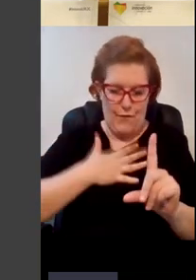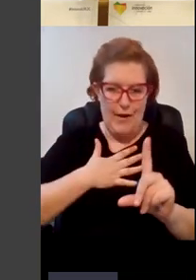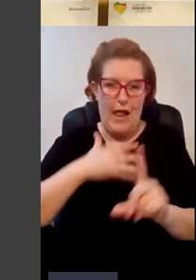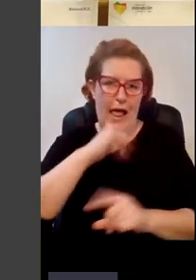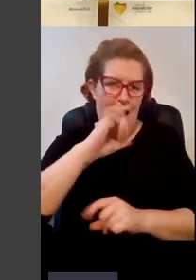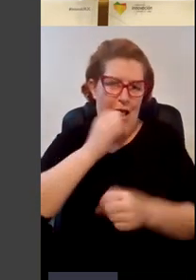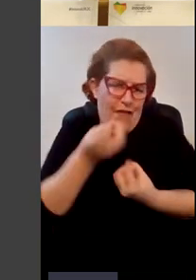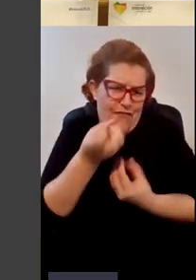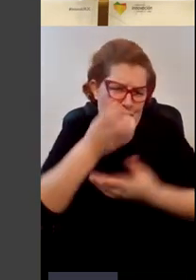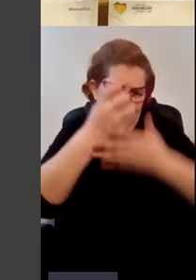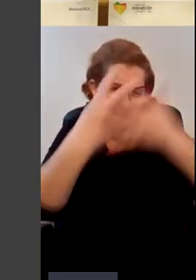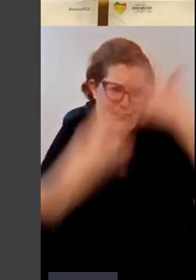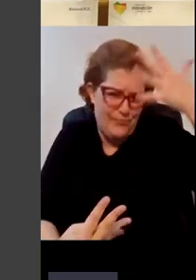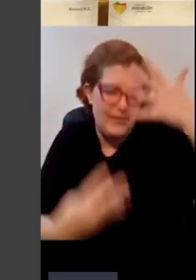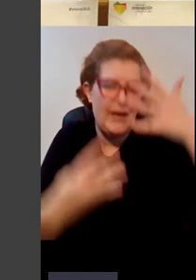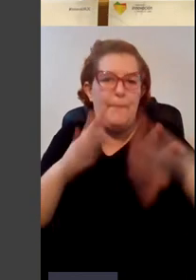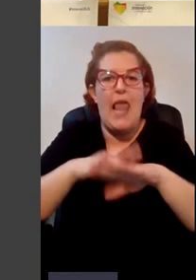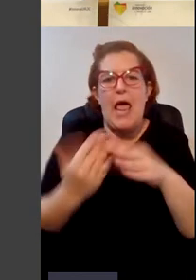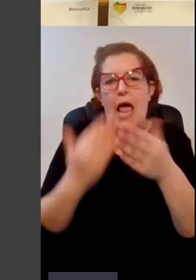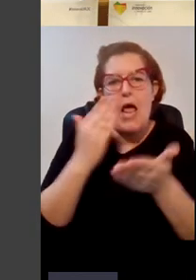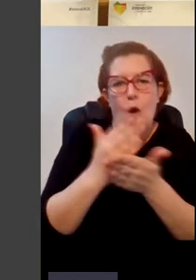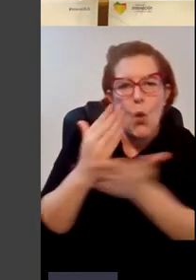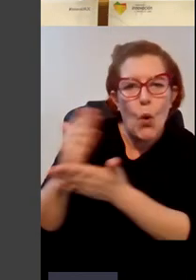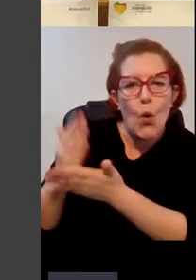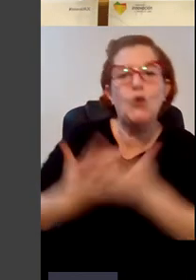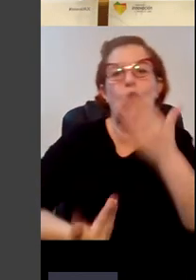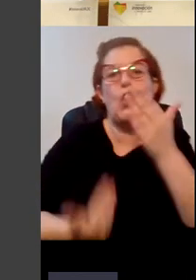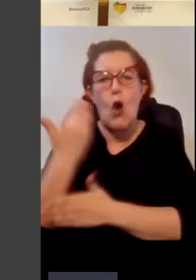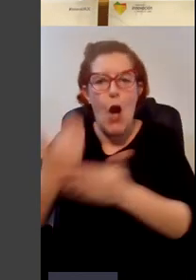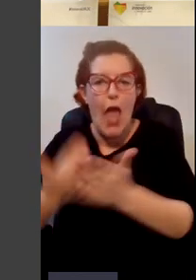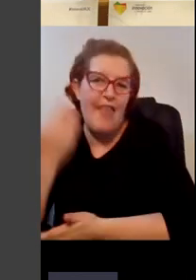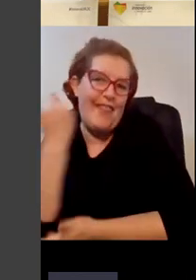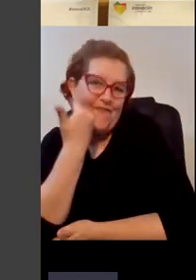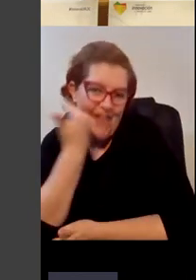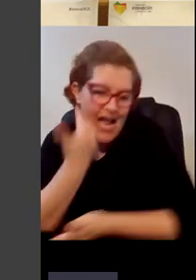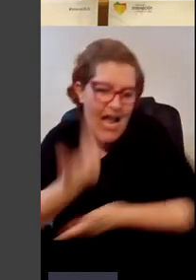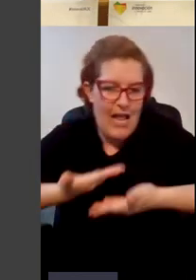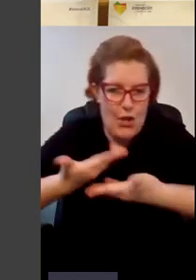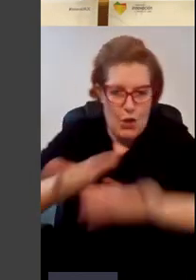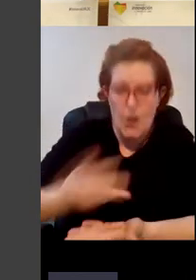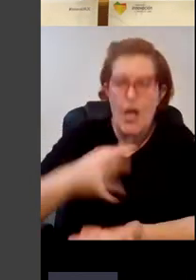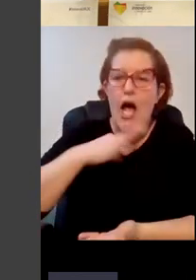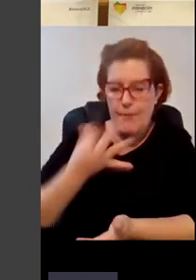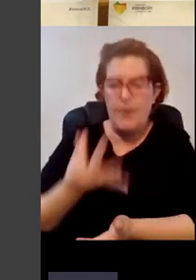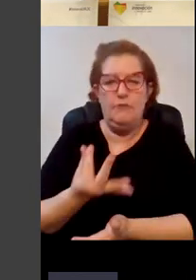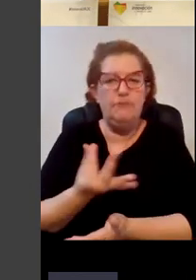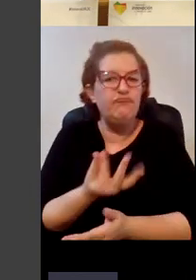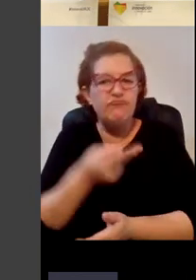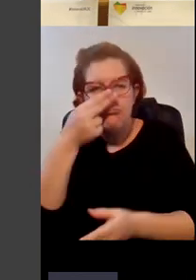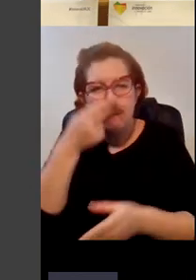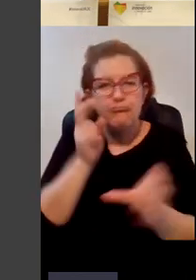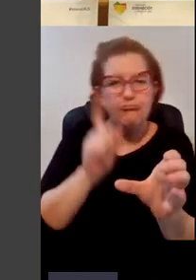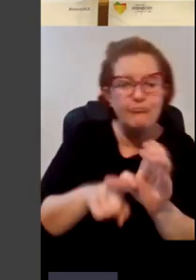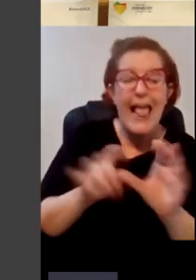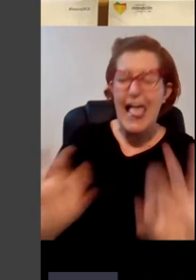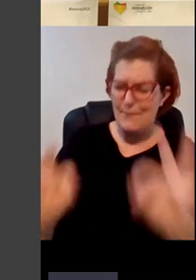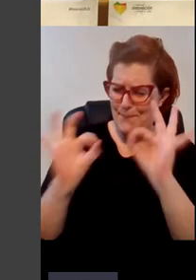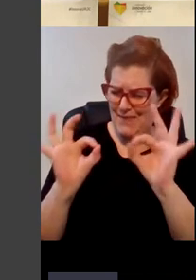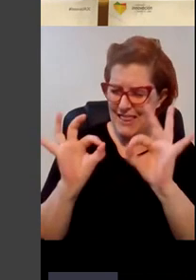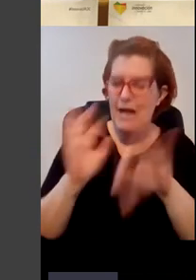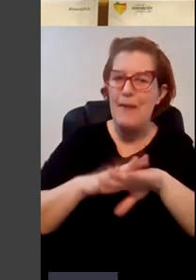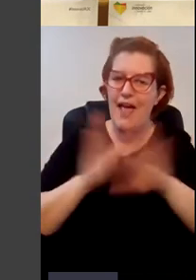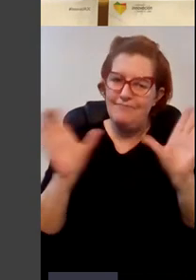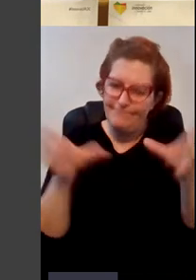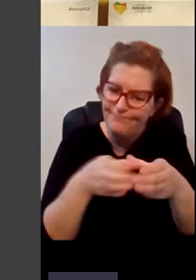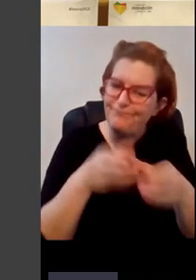mucha información sobre cursos jornadas becas ayudas que pueden que están que son específicas para